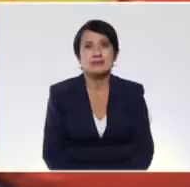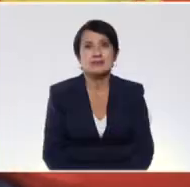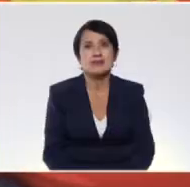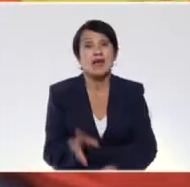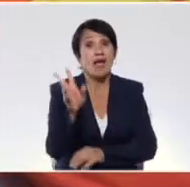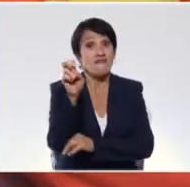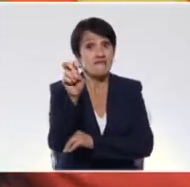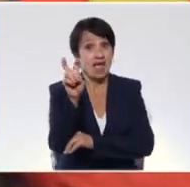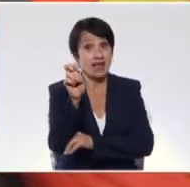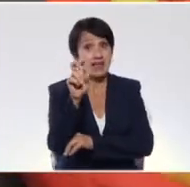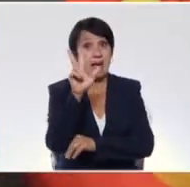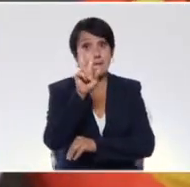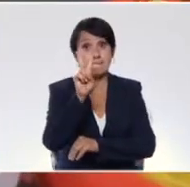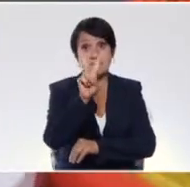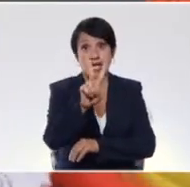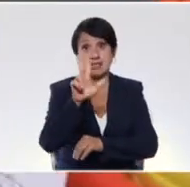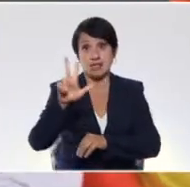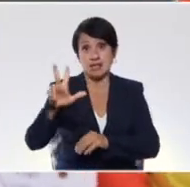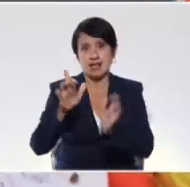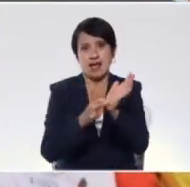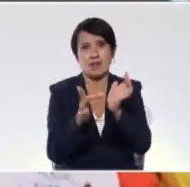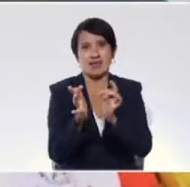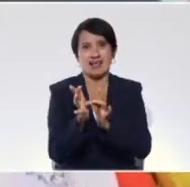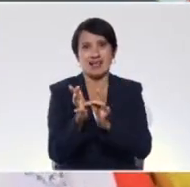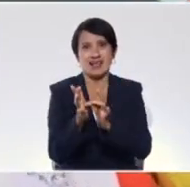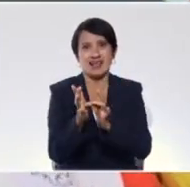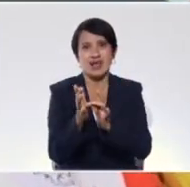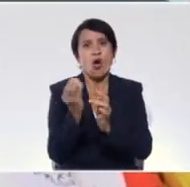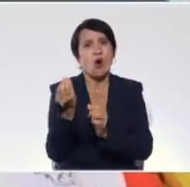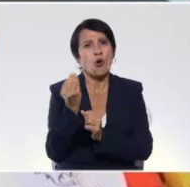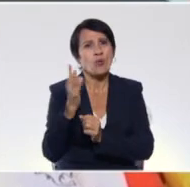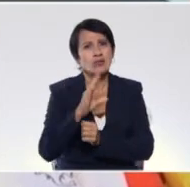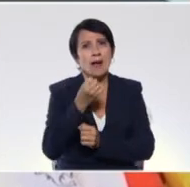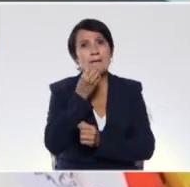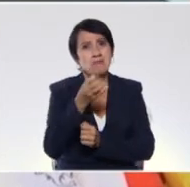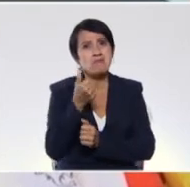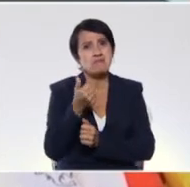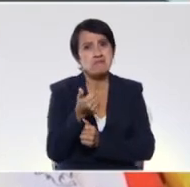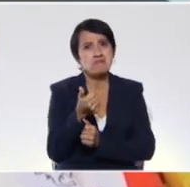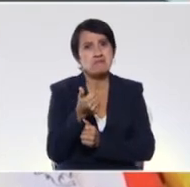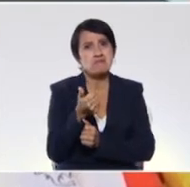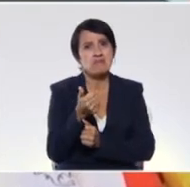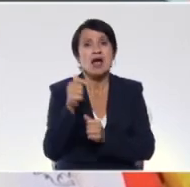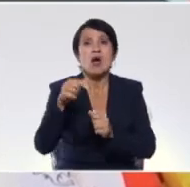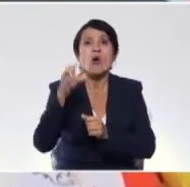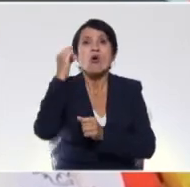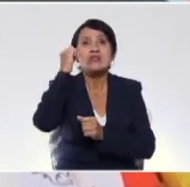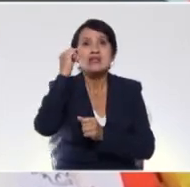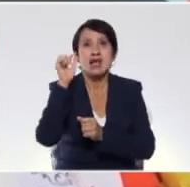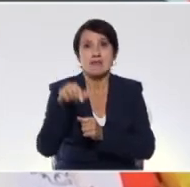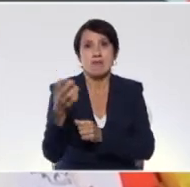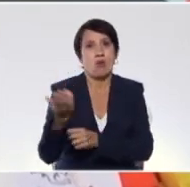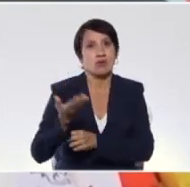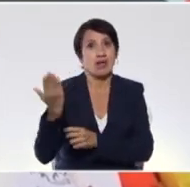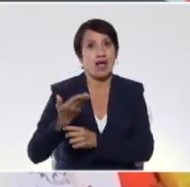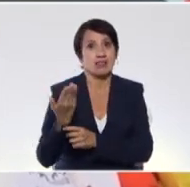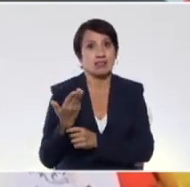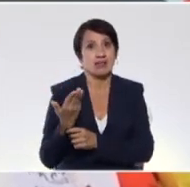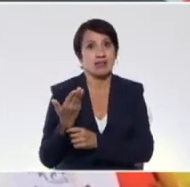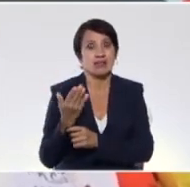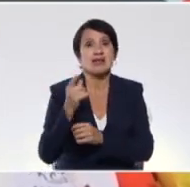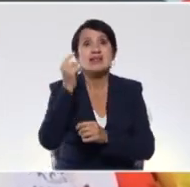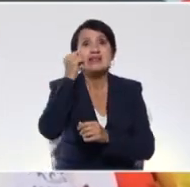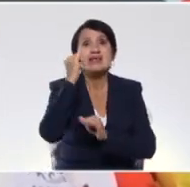Viernes 23 de abril, ¿cómo están todos? Espero que bien. Hoy es un día muy importante, día